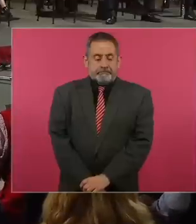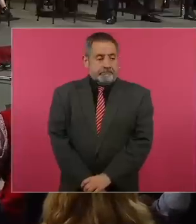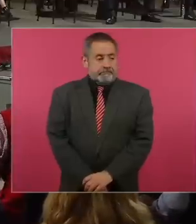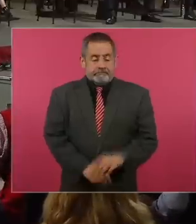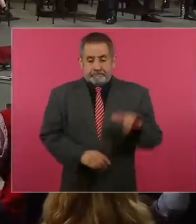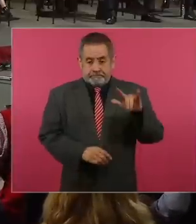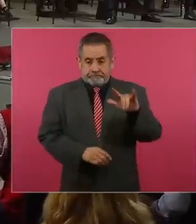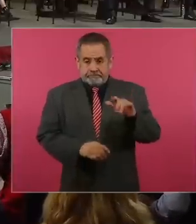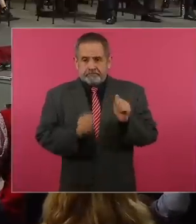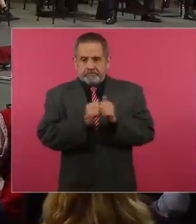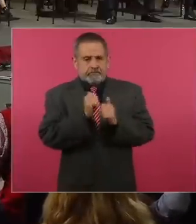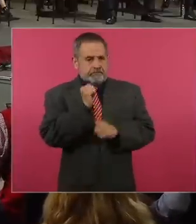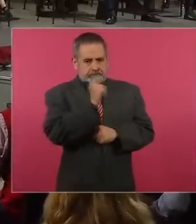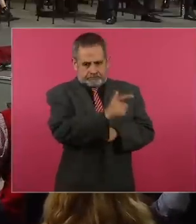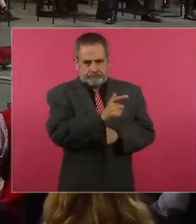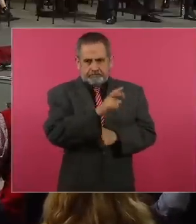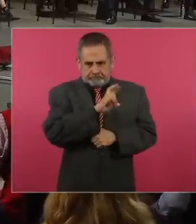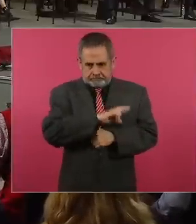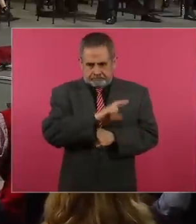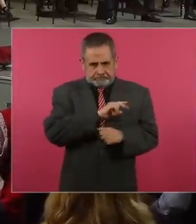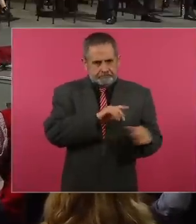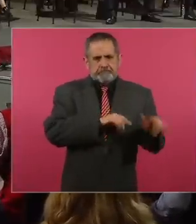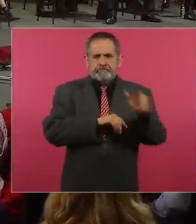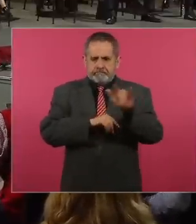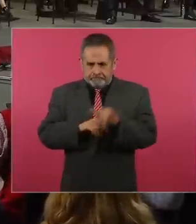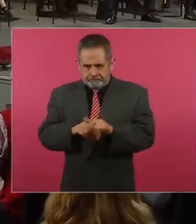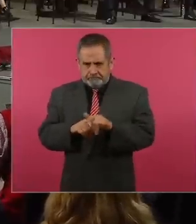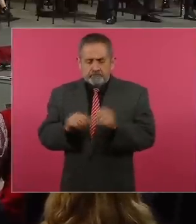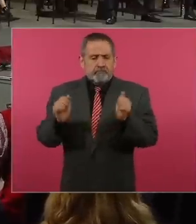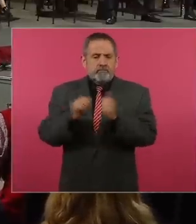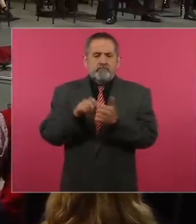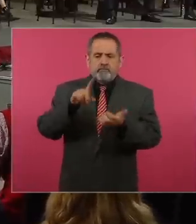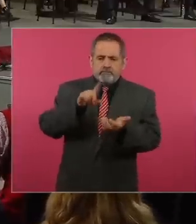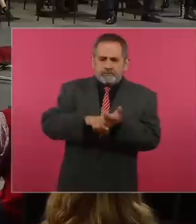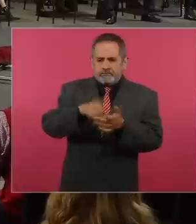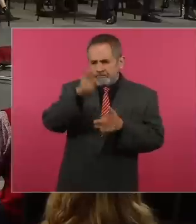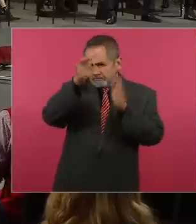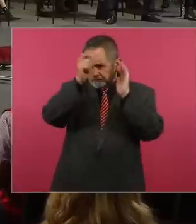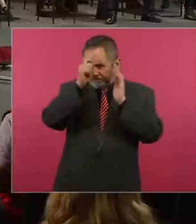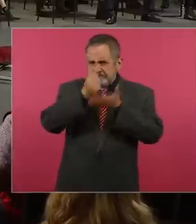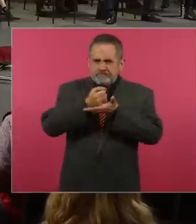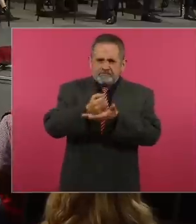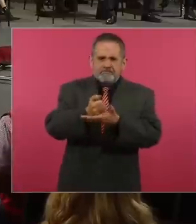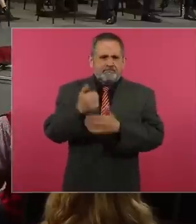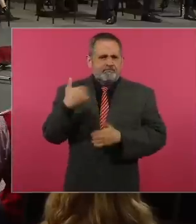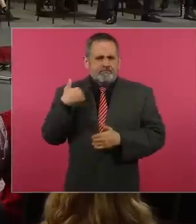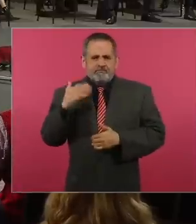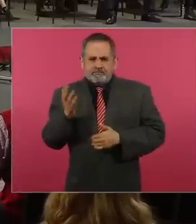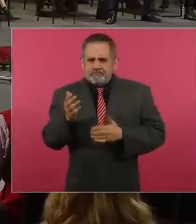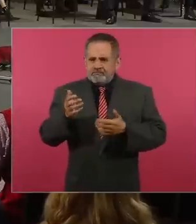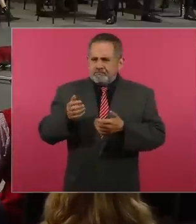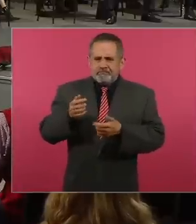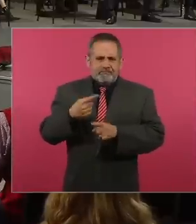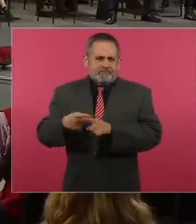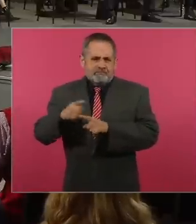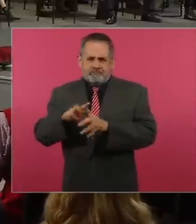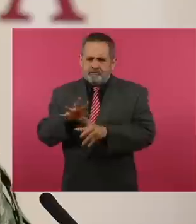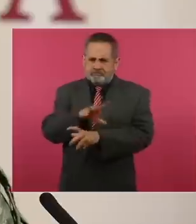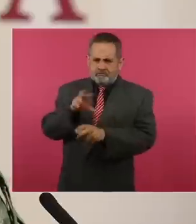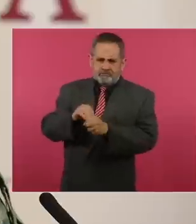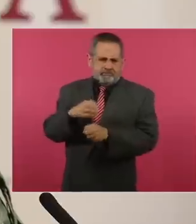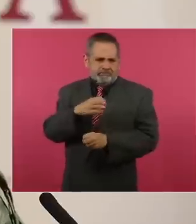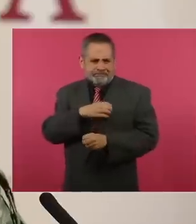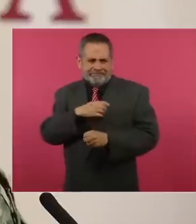tres tripulaciones debidamente capacitadas y certificadas, todos de nacionalidad